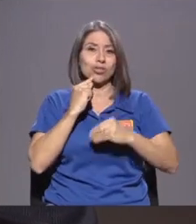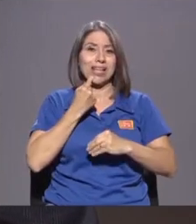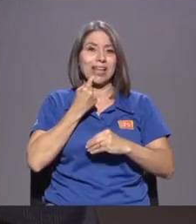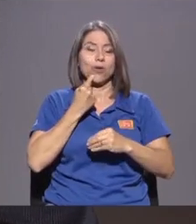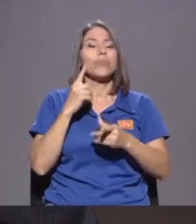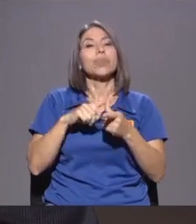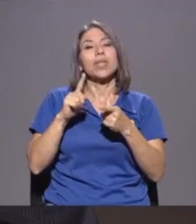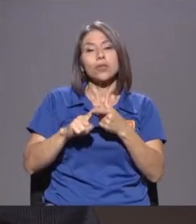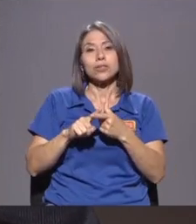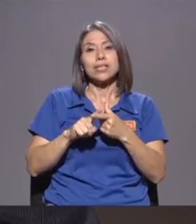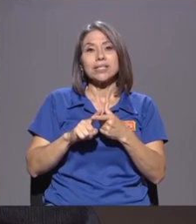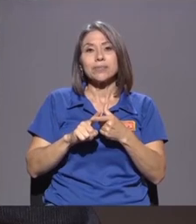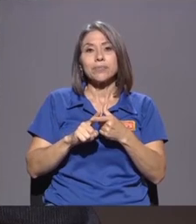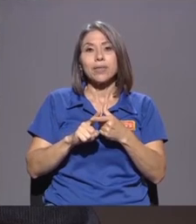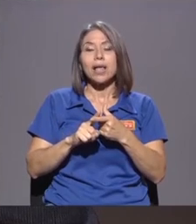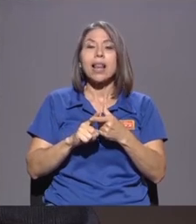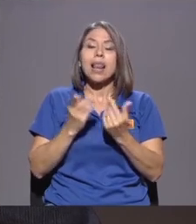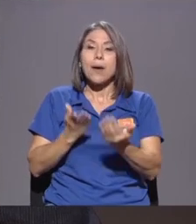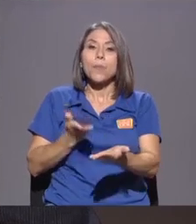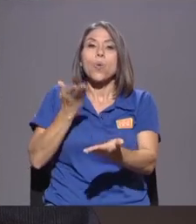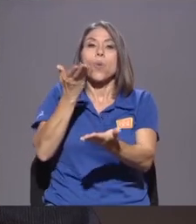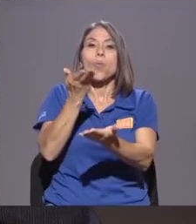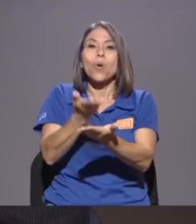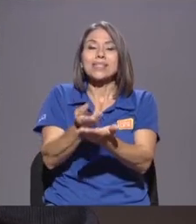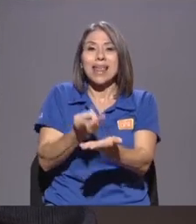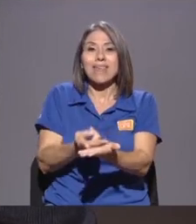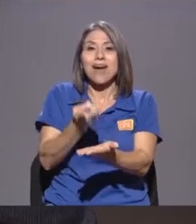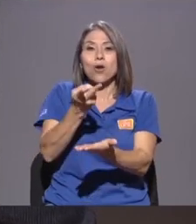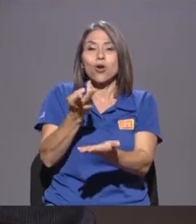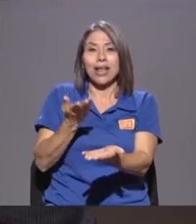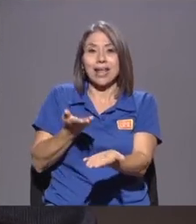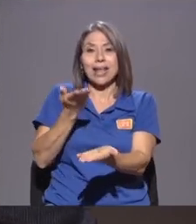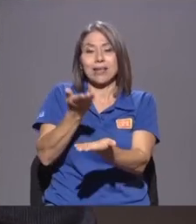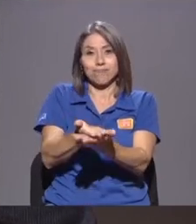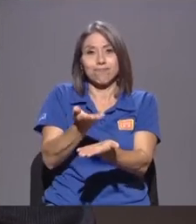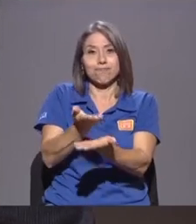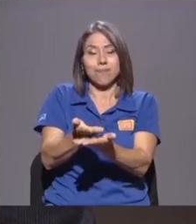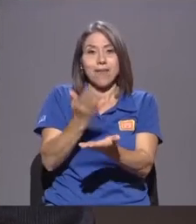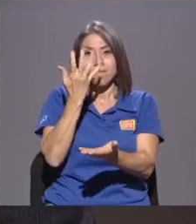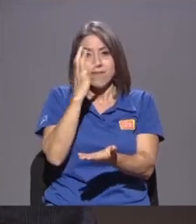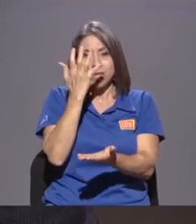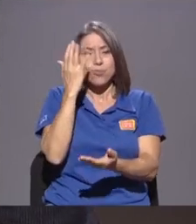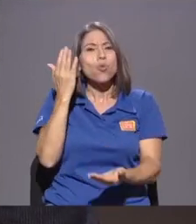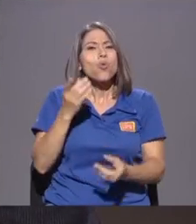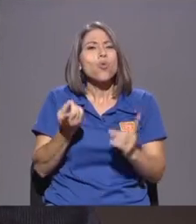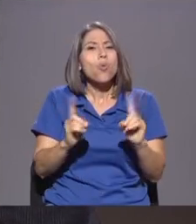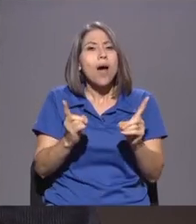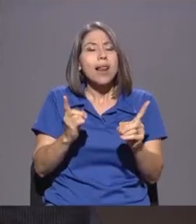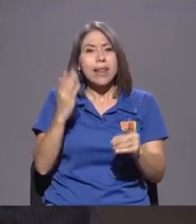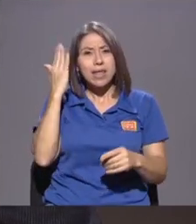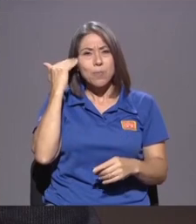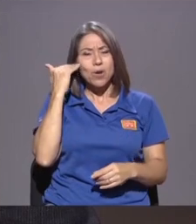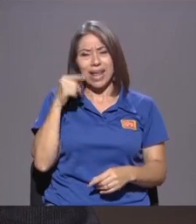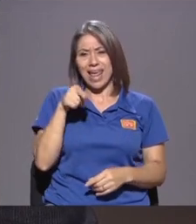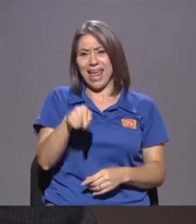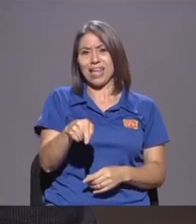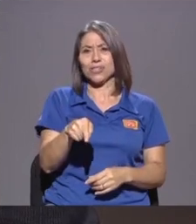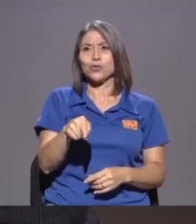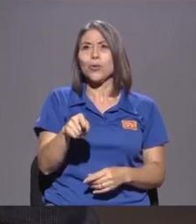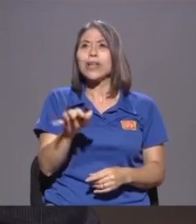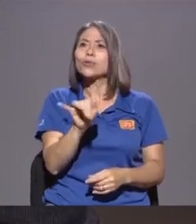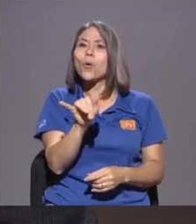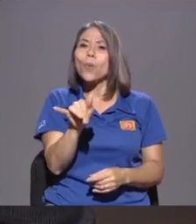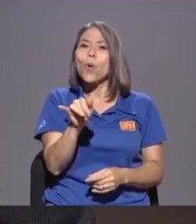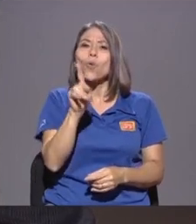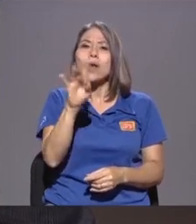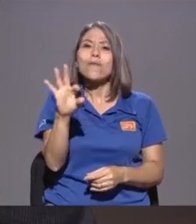Propuesta De Valor Que Plantea Facebook Y ¿Por qué Esto No Deja De Ser Como Una Campanada